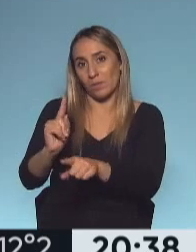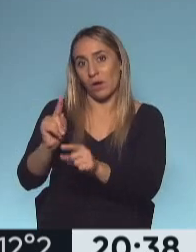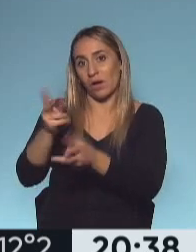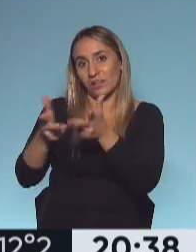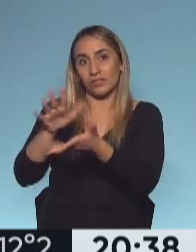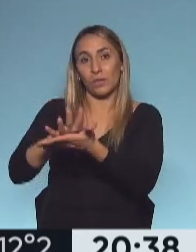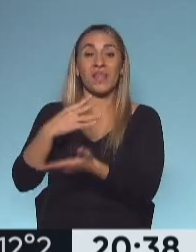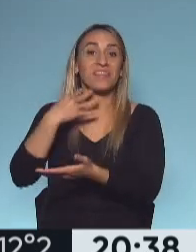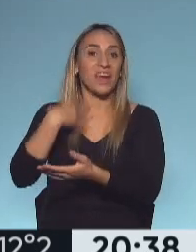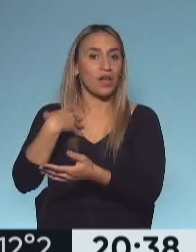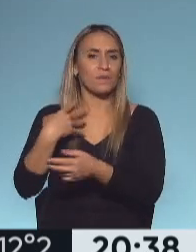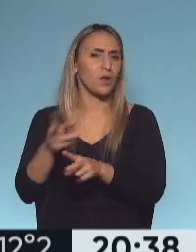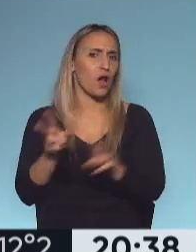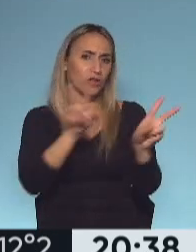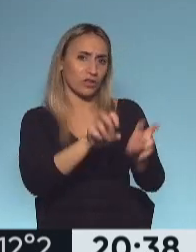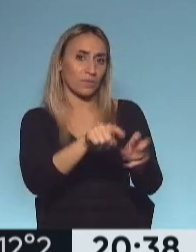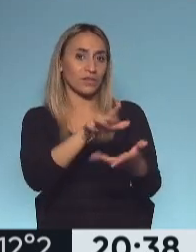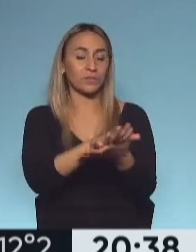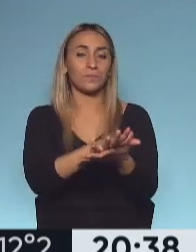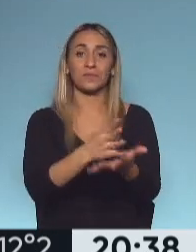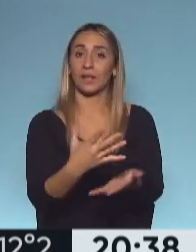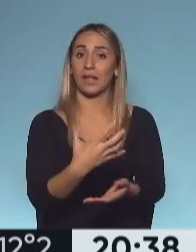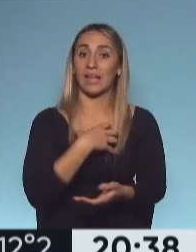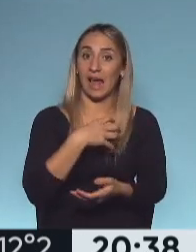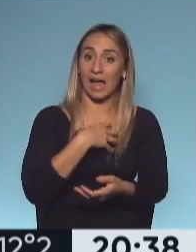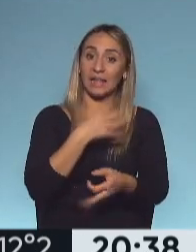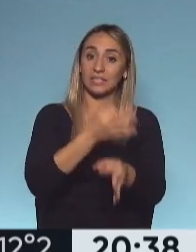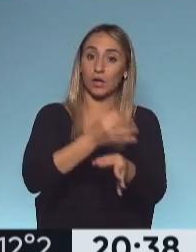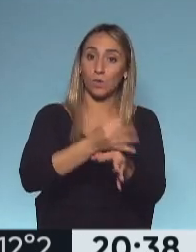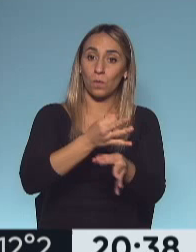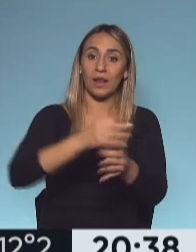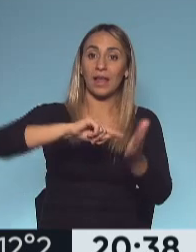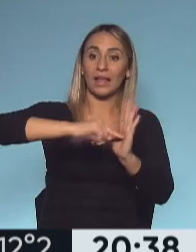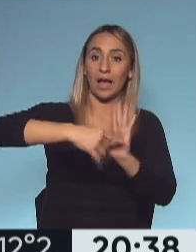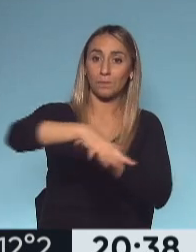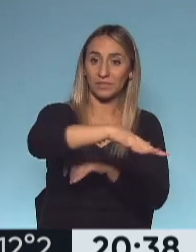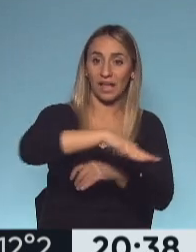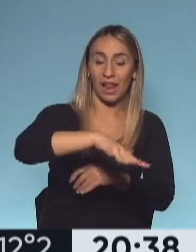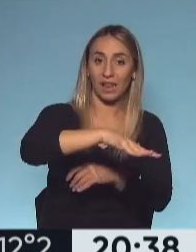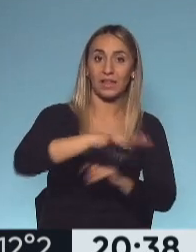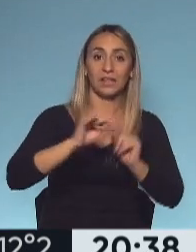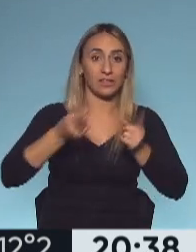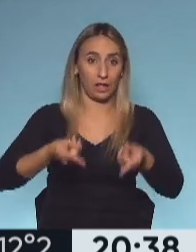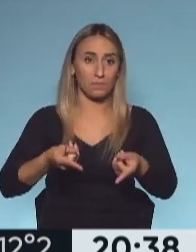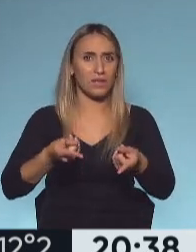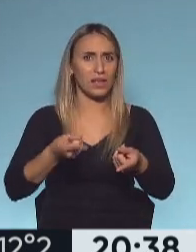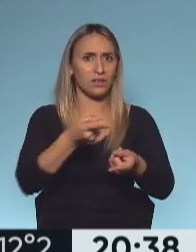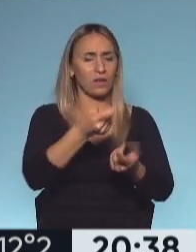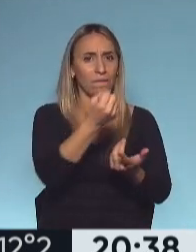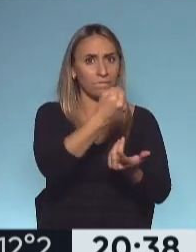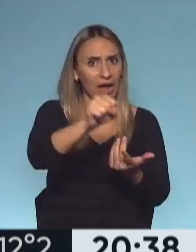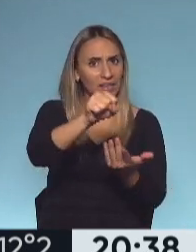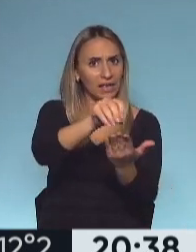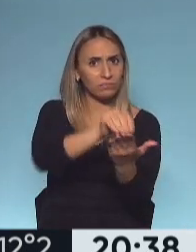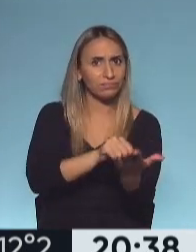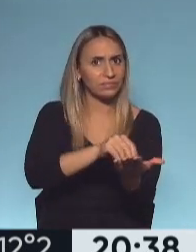Tenemos otro tema que tiene que ver con las clases, con lo que ocurre en la ciudad de Buenos Aires y con las faltas que se computan